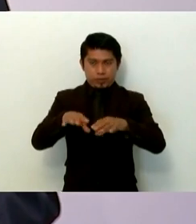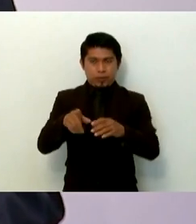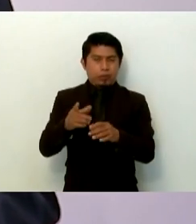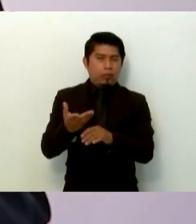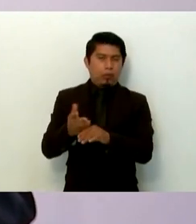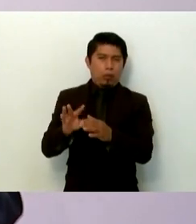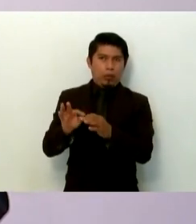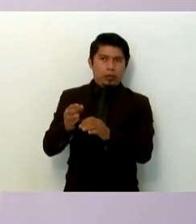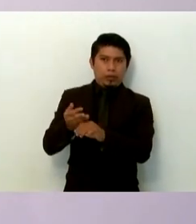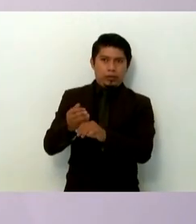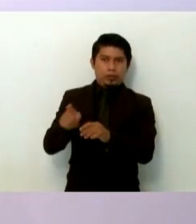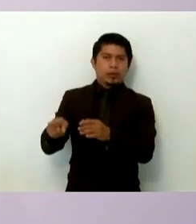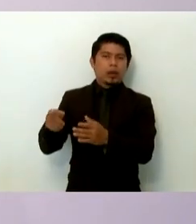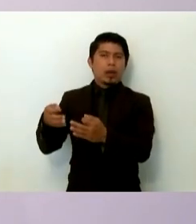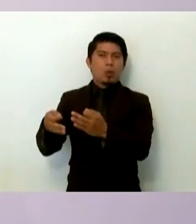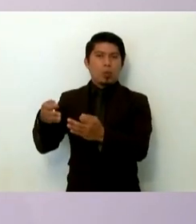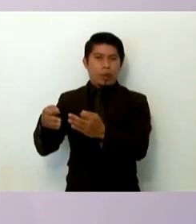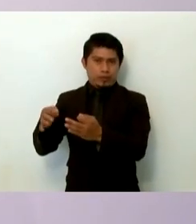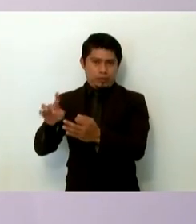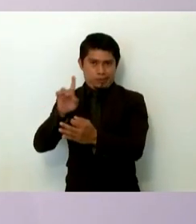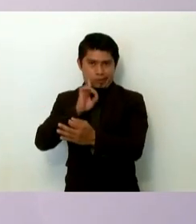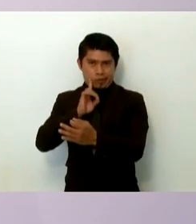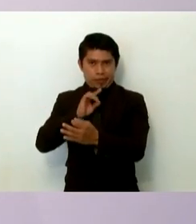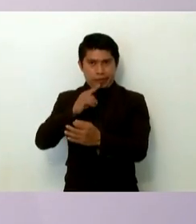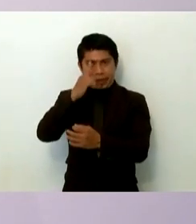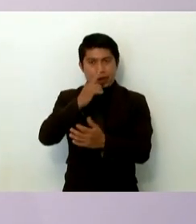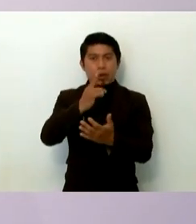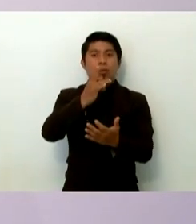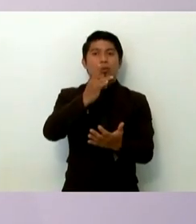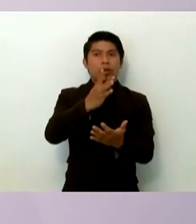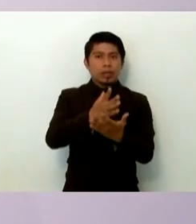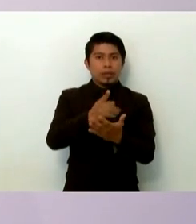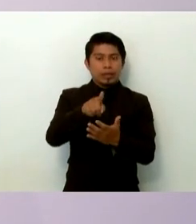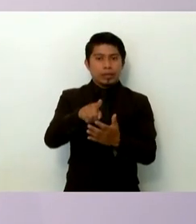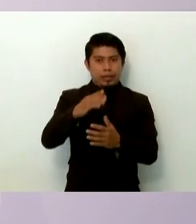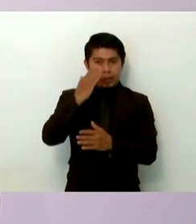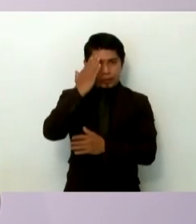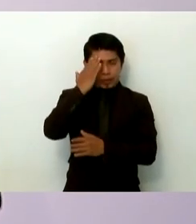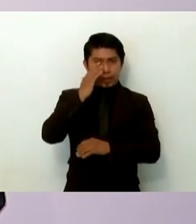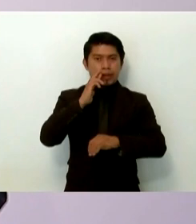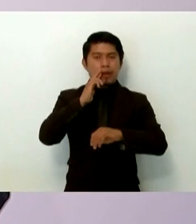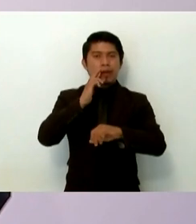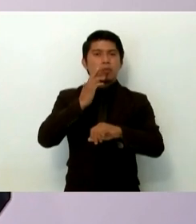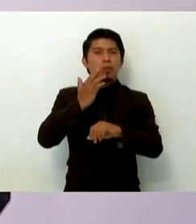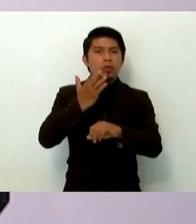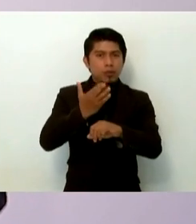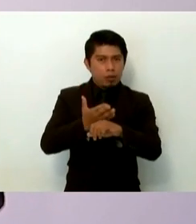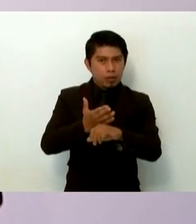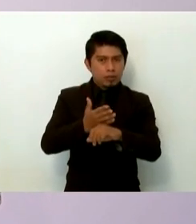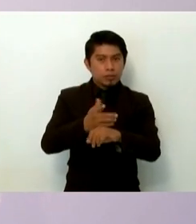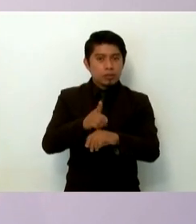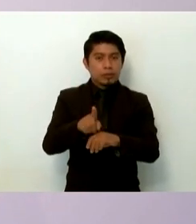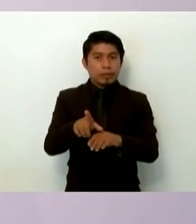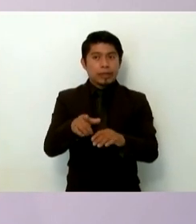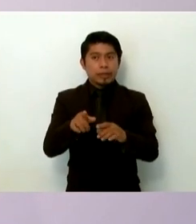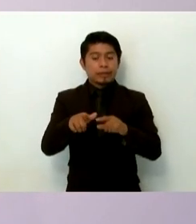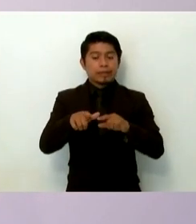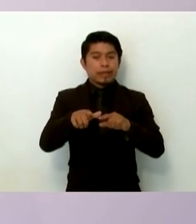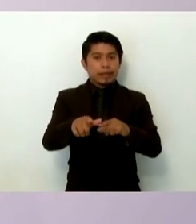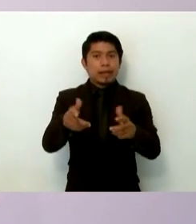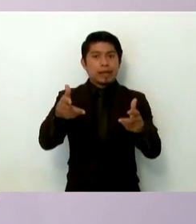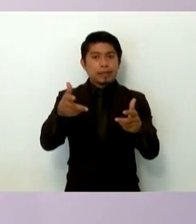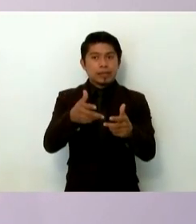señalamiento de la juez, para el único efecto que las autoridades responsables se abstenga de continuar